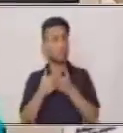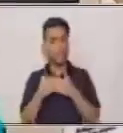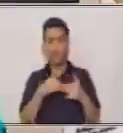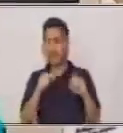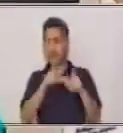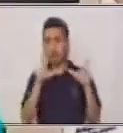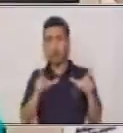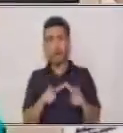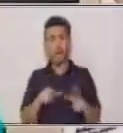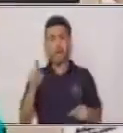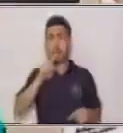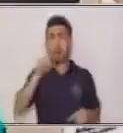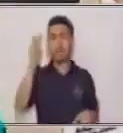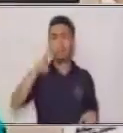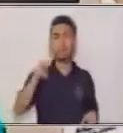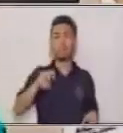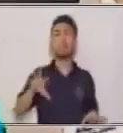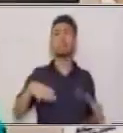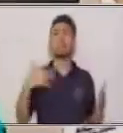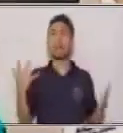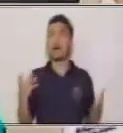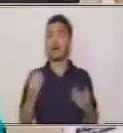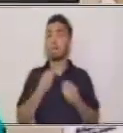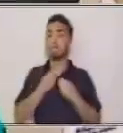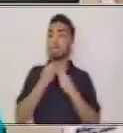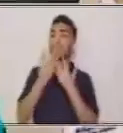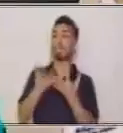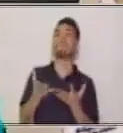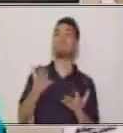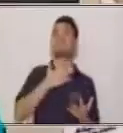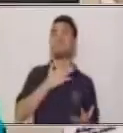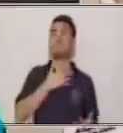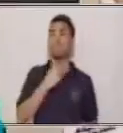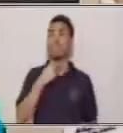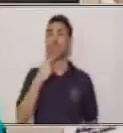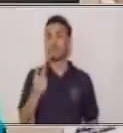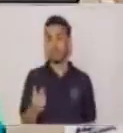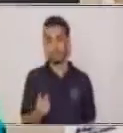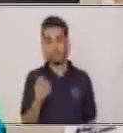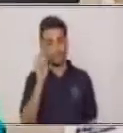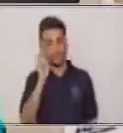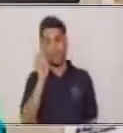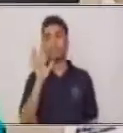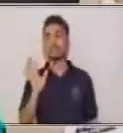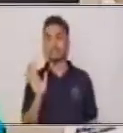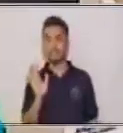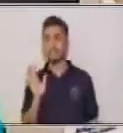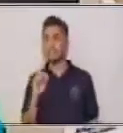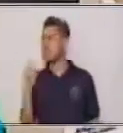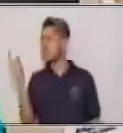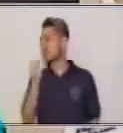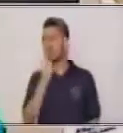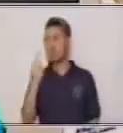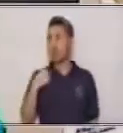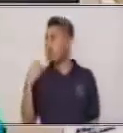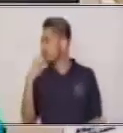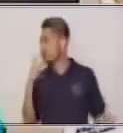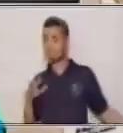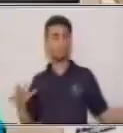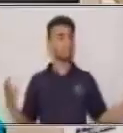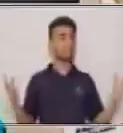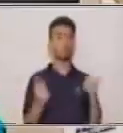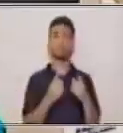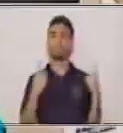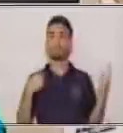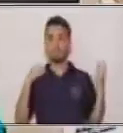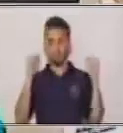sin necesidad de emitir nuestra voz. Así es. Todo lo que esté a nuestro alrededor lo